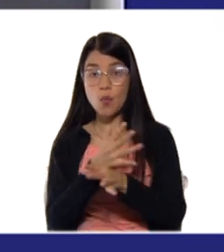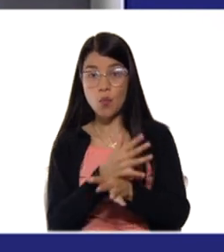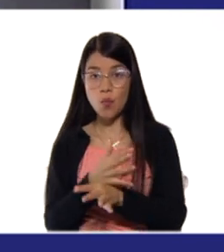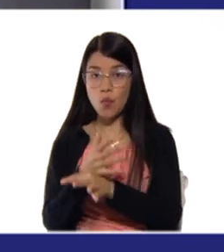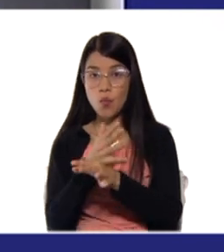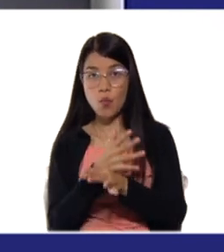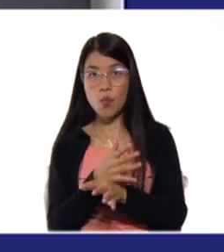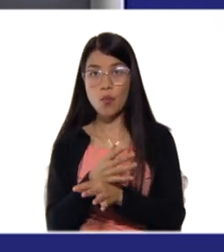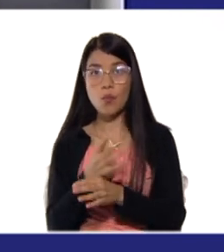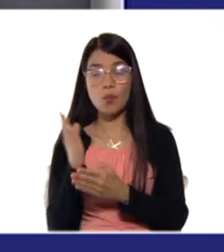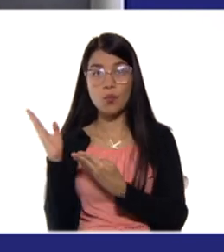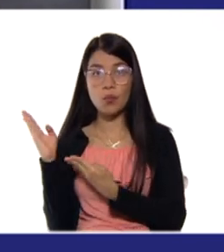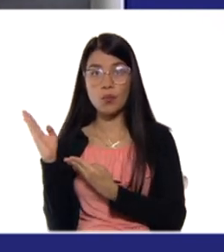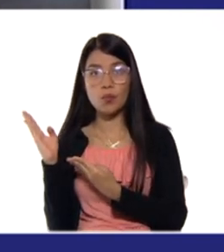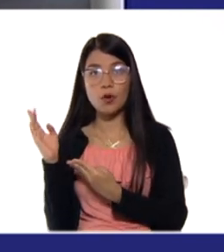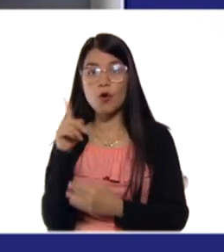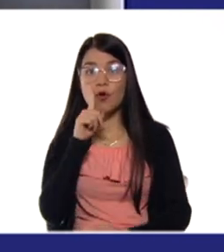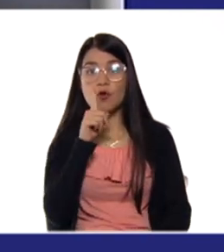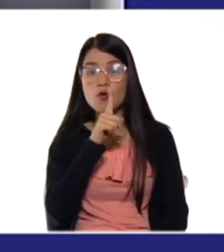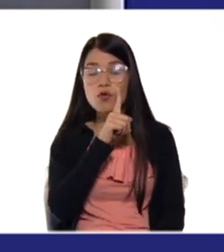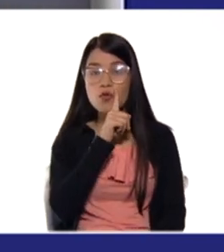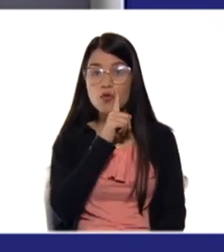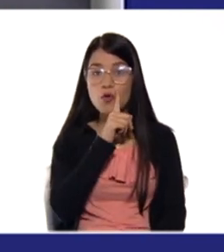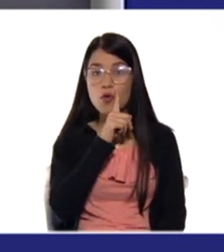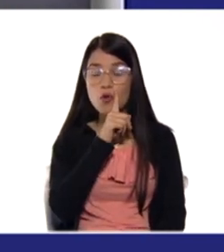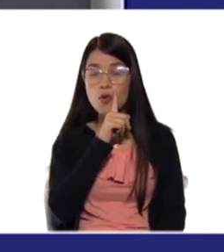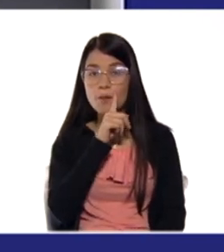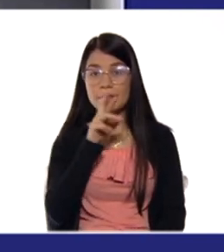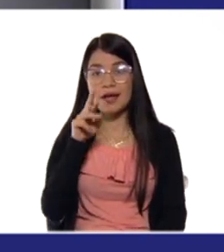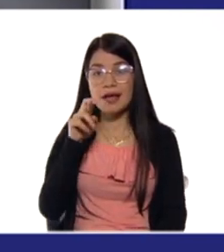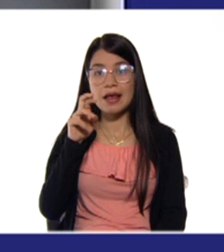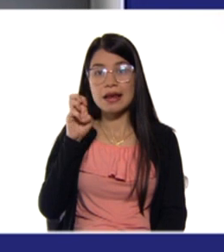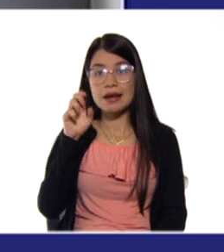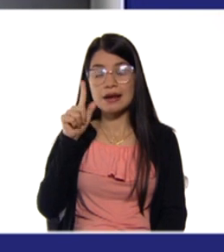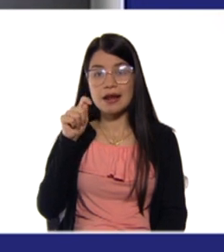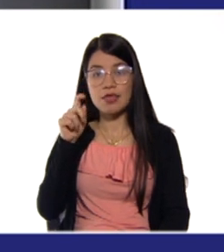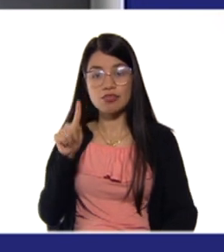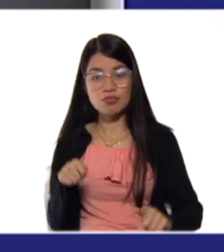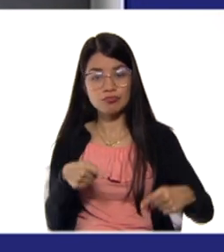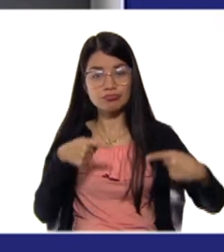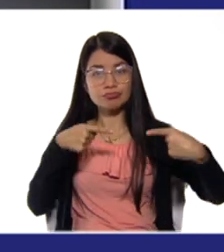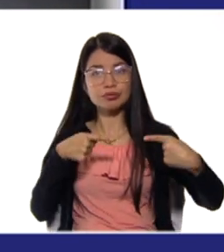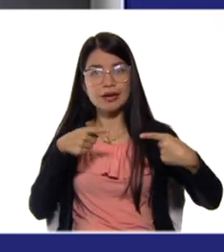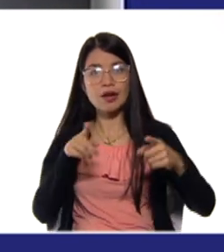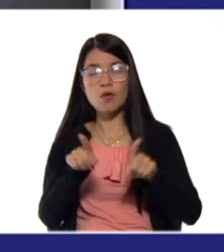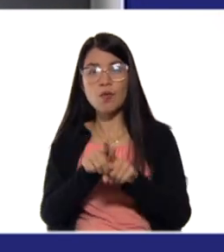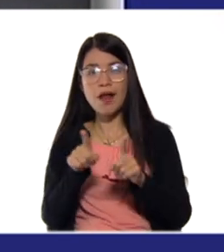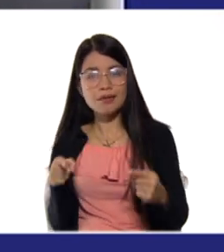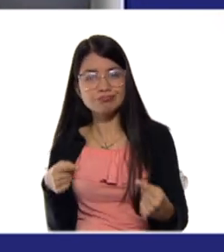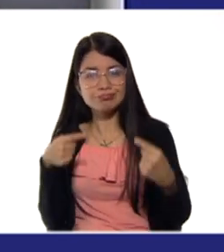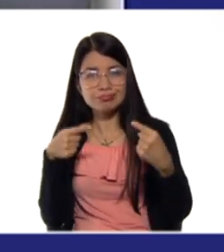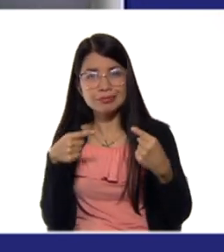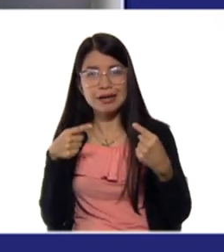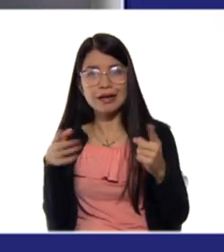Les coloqué como nombre el resto de los símbolos de la química orgánica.